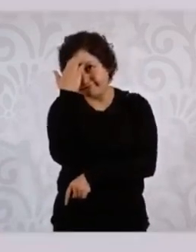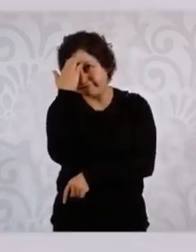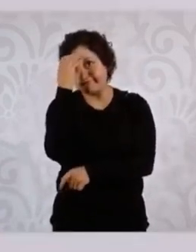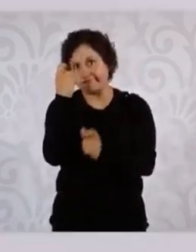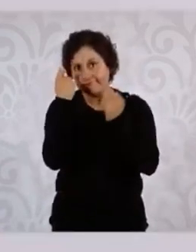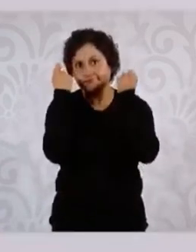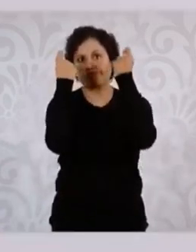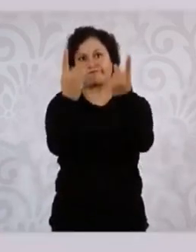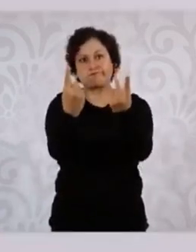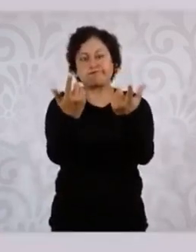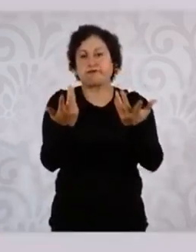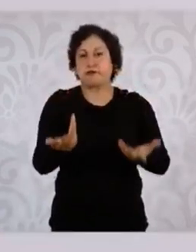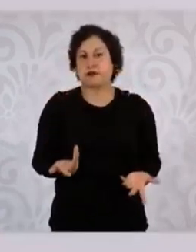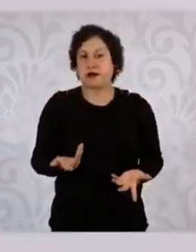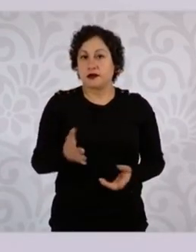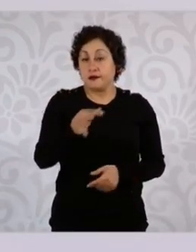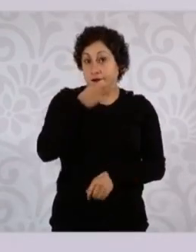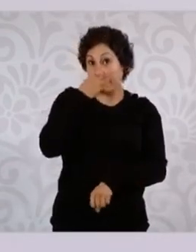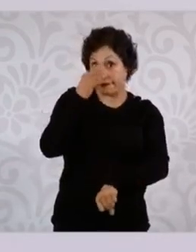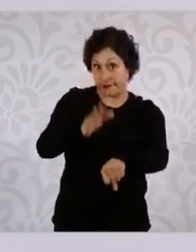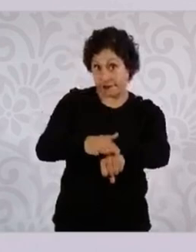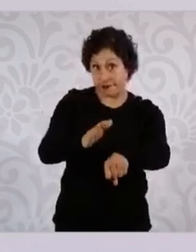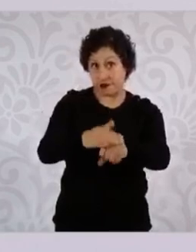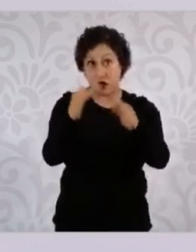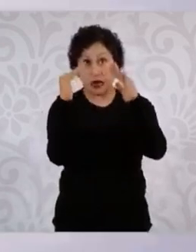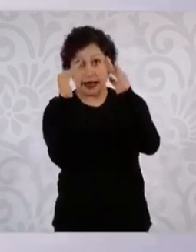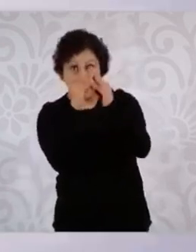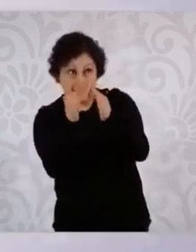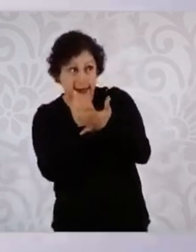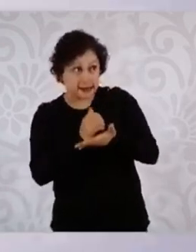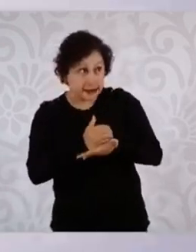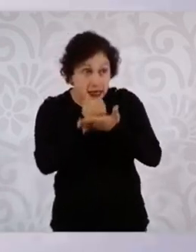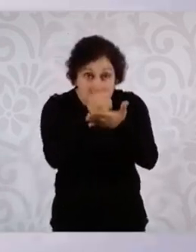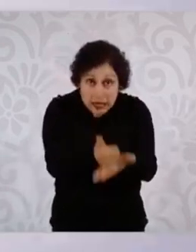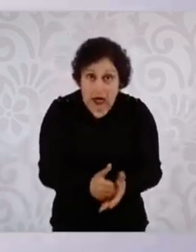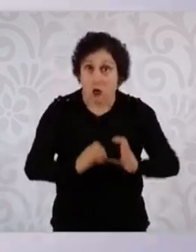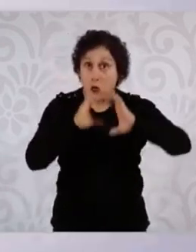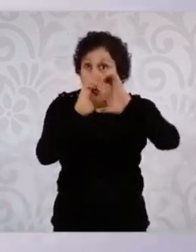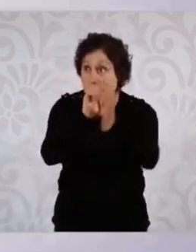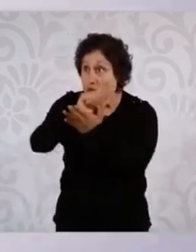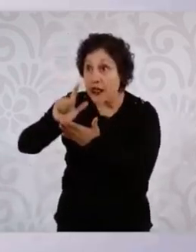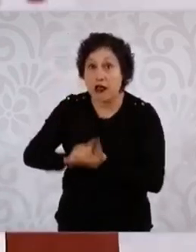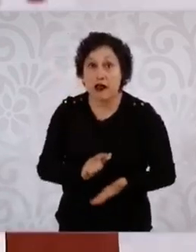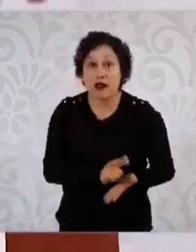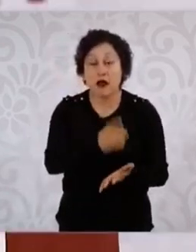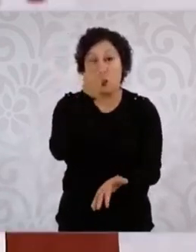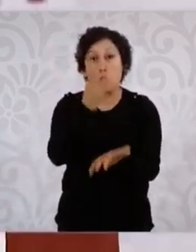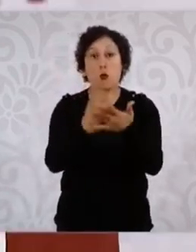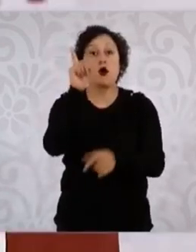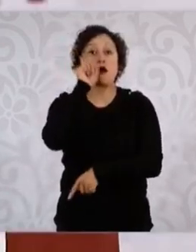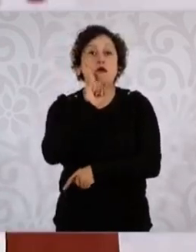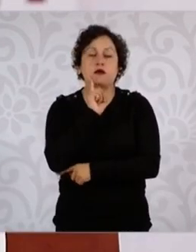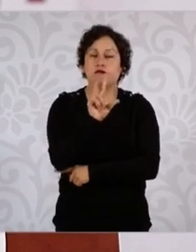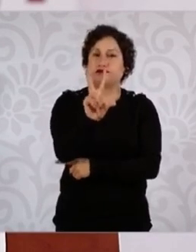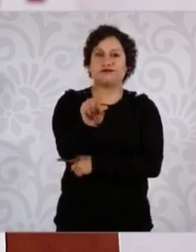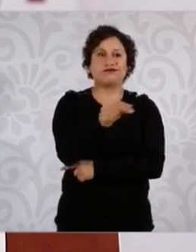recaer sólo en las mujeres el trabajo del hogar. Es algo que tiene que compartirse.